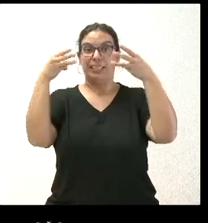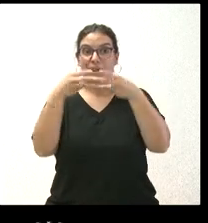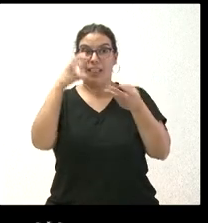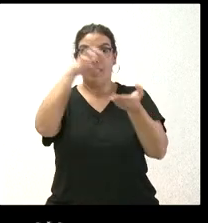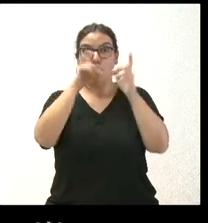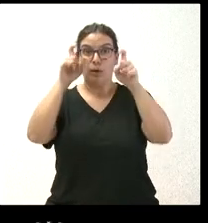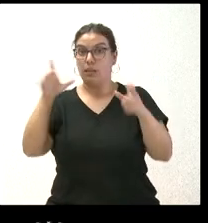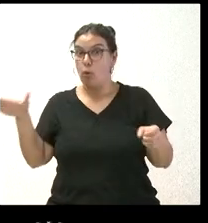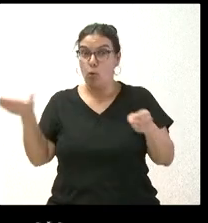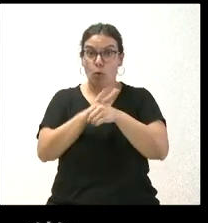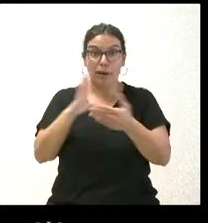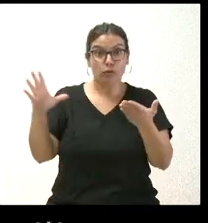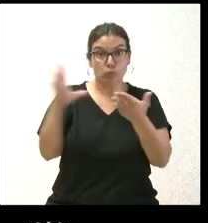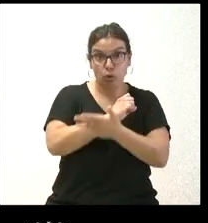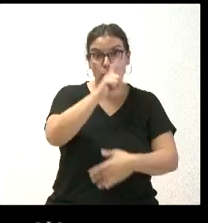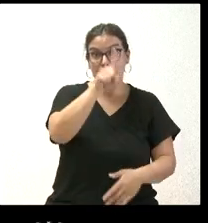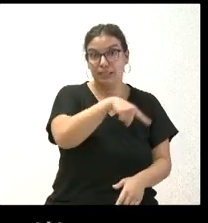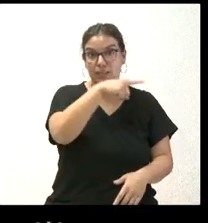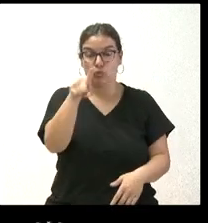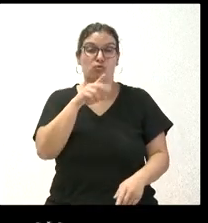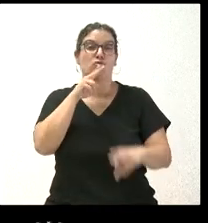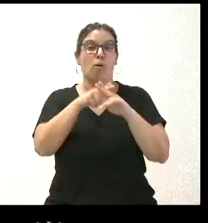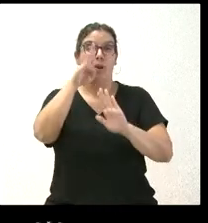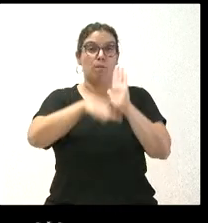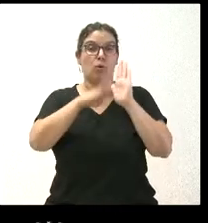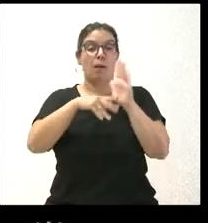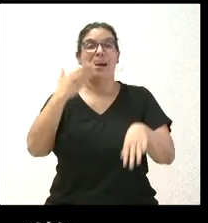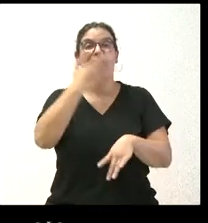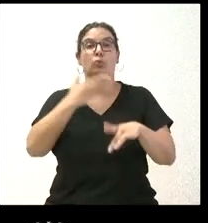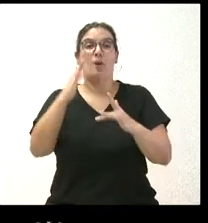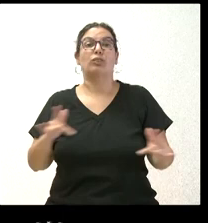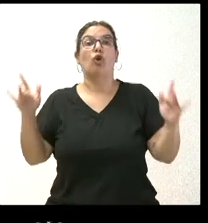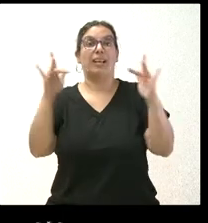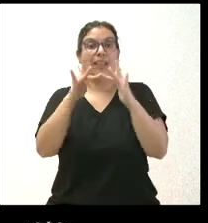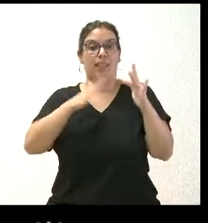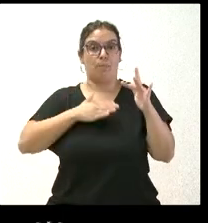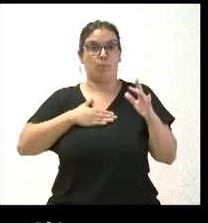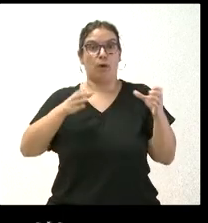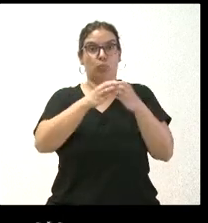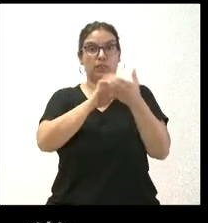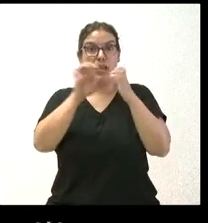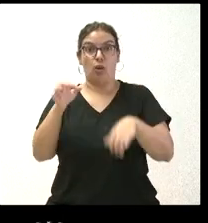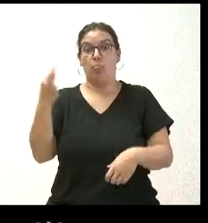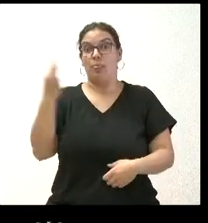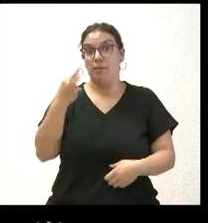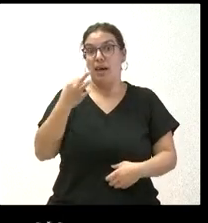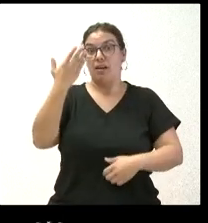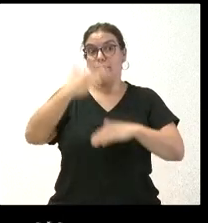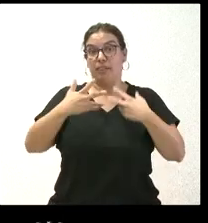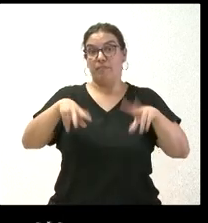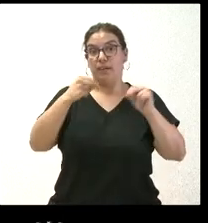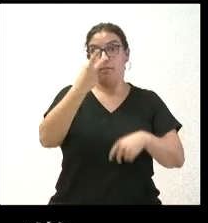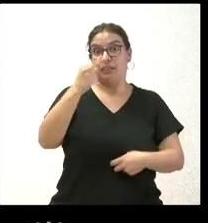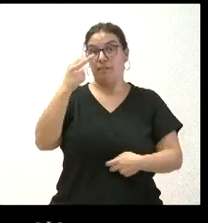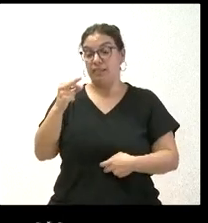educativos o formar parte de un programa de escuelas conectadas de la Junta de Castilla y León. Se anunció en 2018, tenía que haber culminado en el 20, en el 21